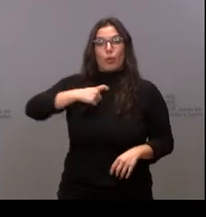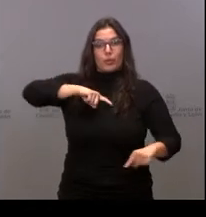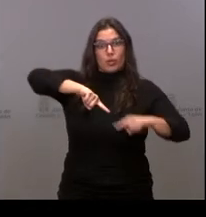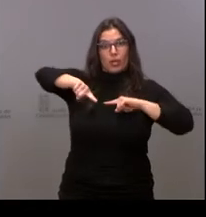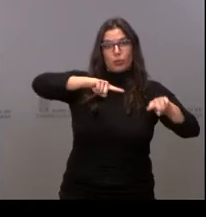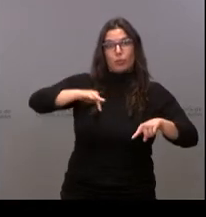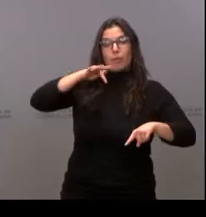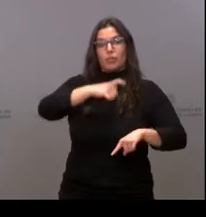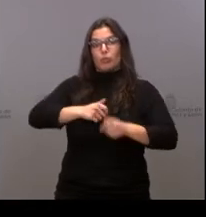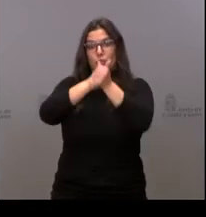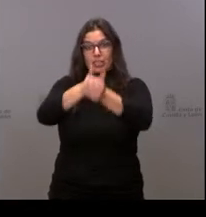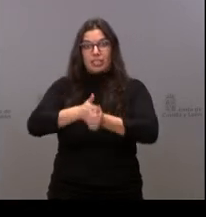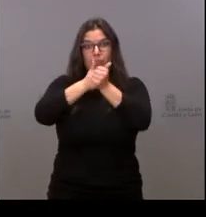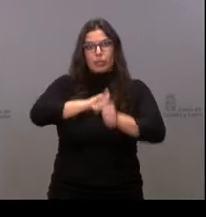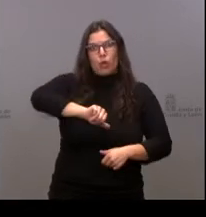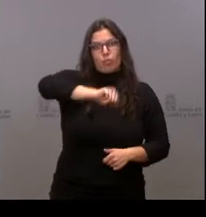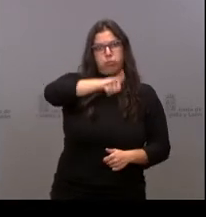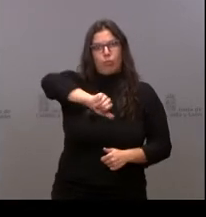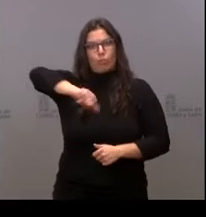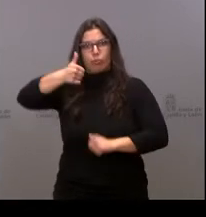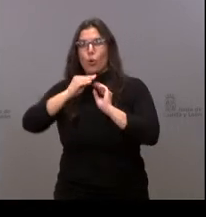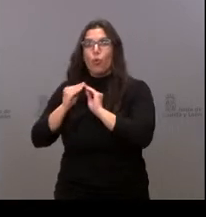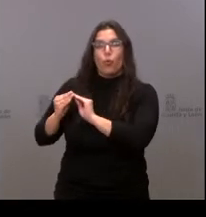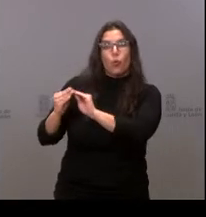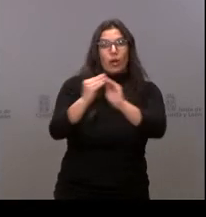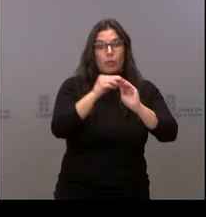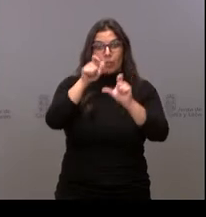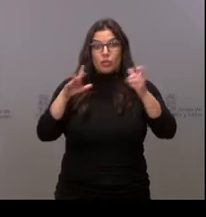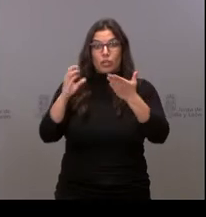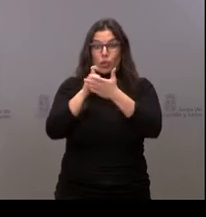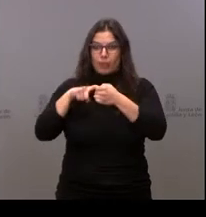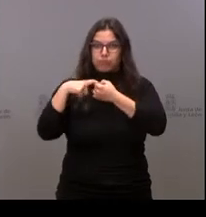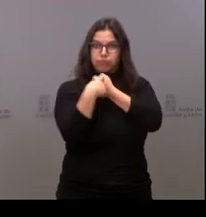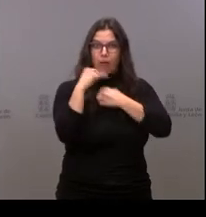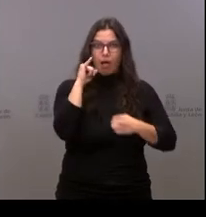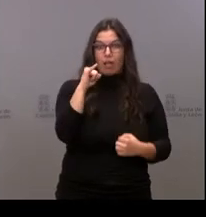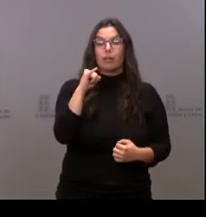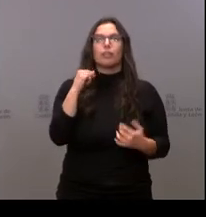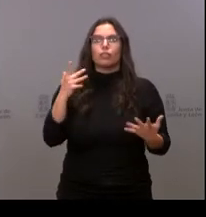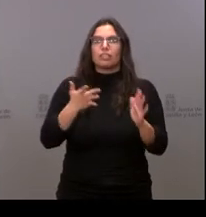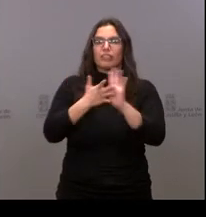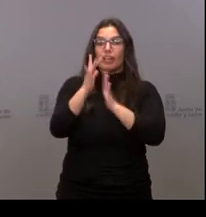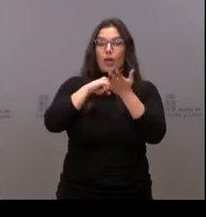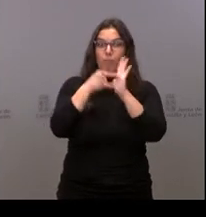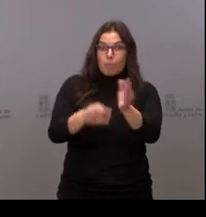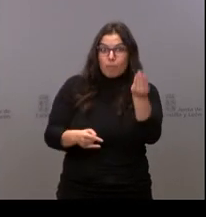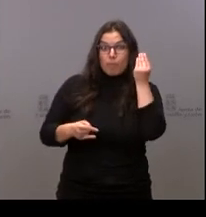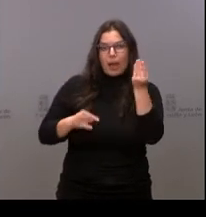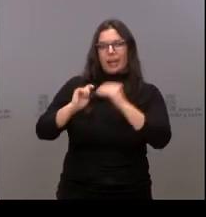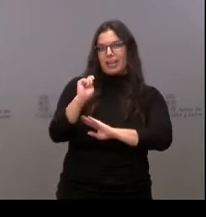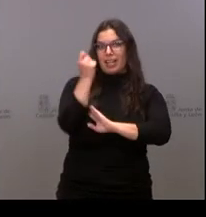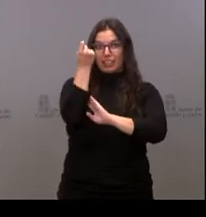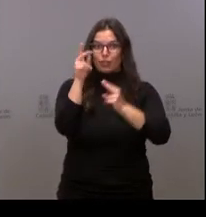Comisión de Seguimiento fue aprobado por unanimidad de todos los que formamos parte de esa comisión. Por tanto, el éxito de este plan, con estas